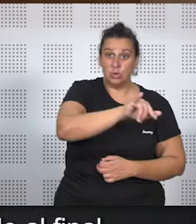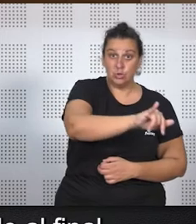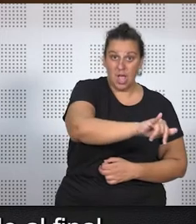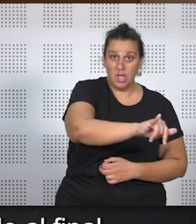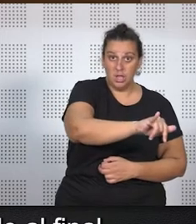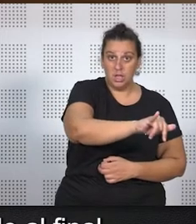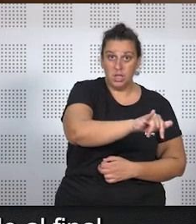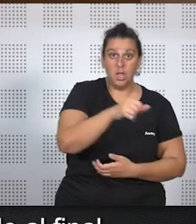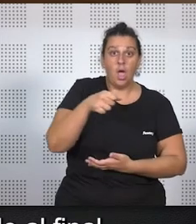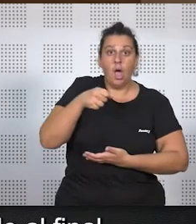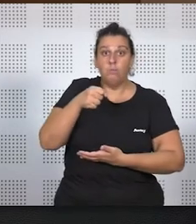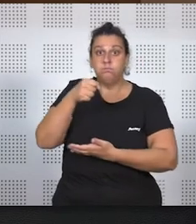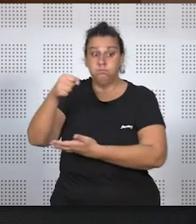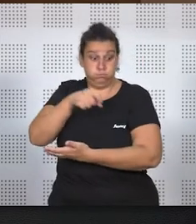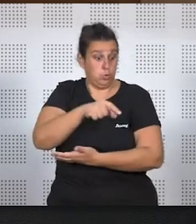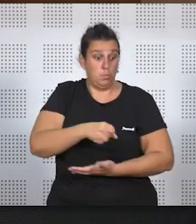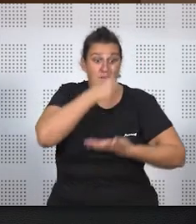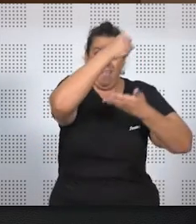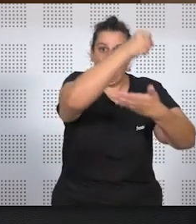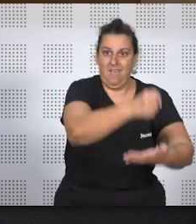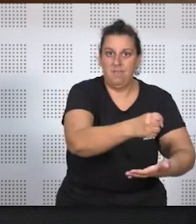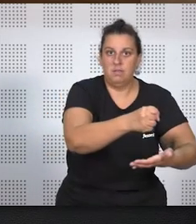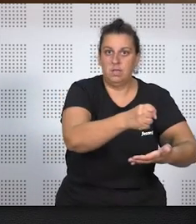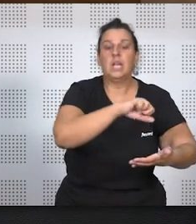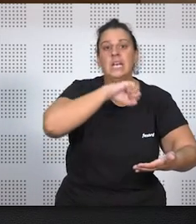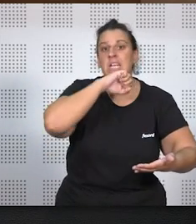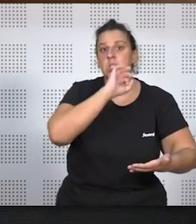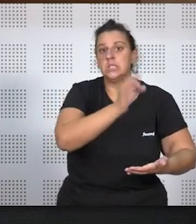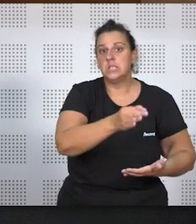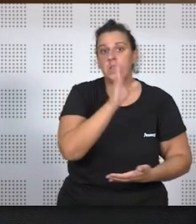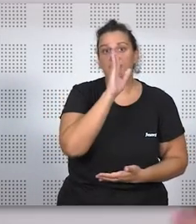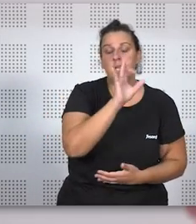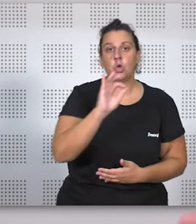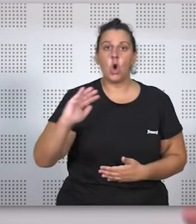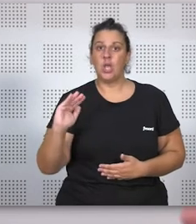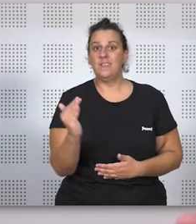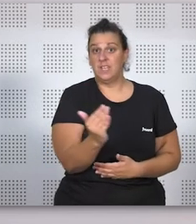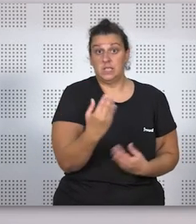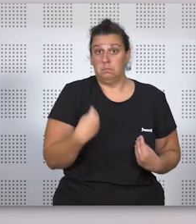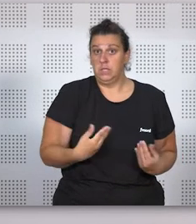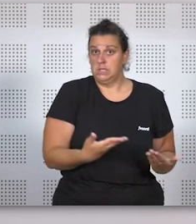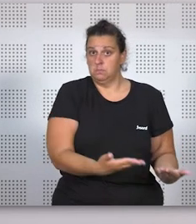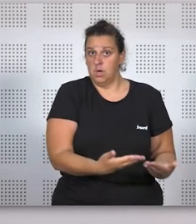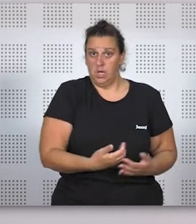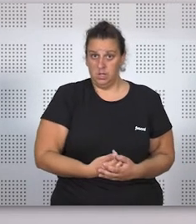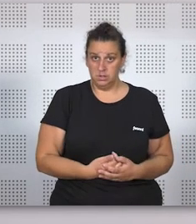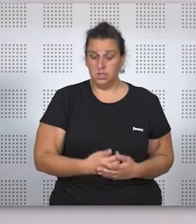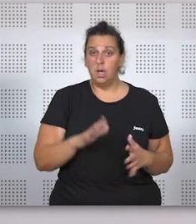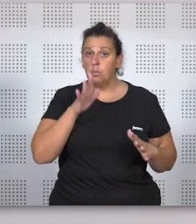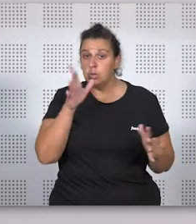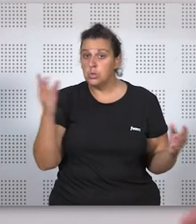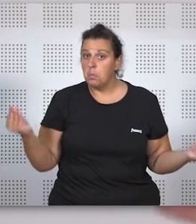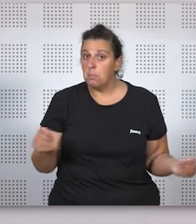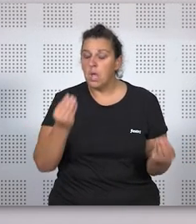la legítima, por vía directa o indirecta, va a caer en la misma rama familiar. Por eso es mejor